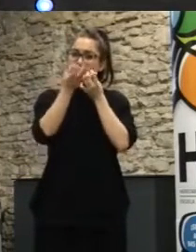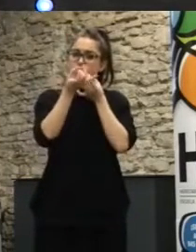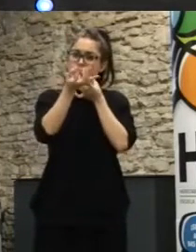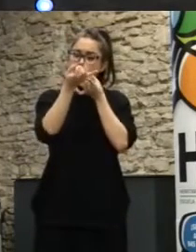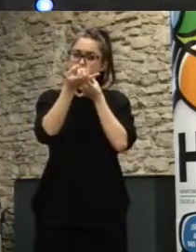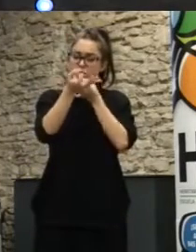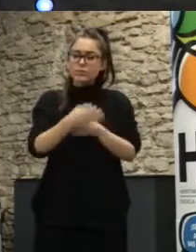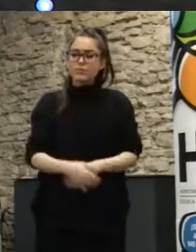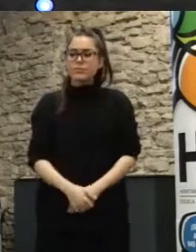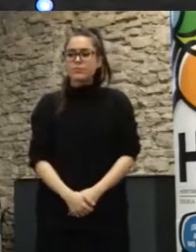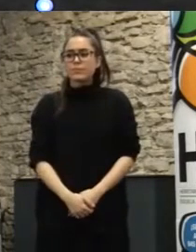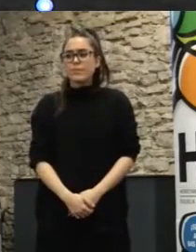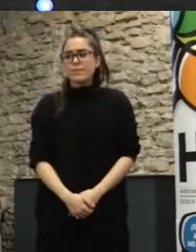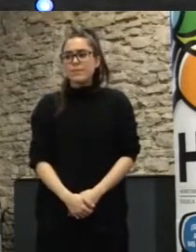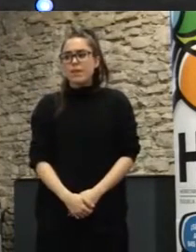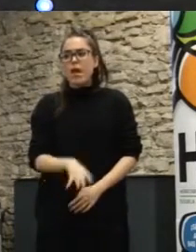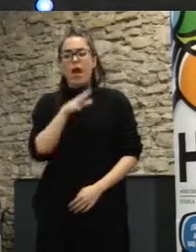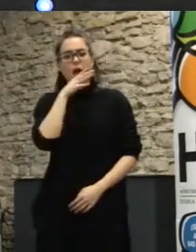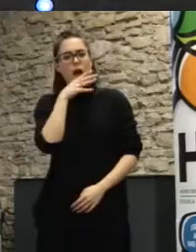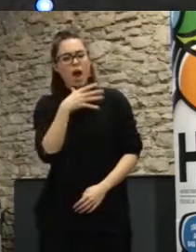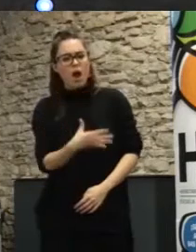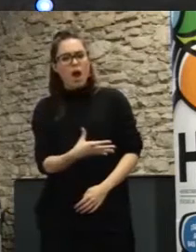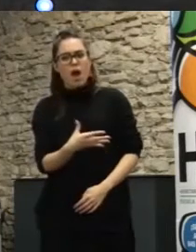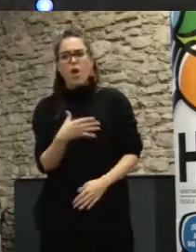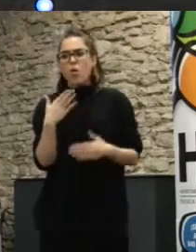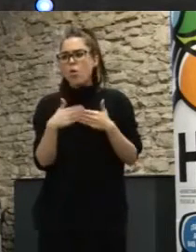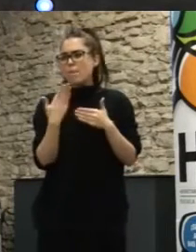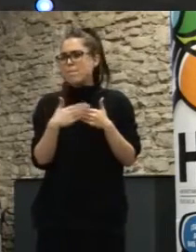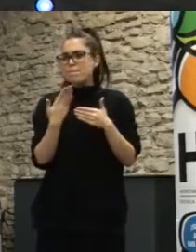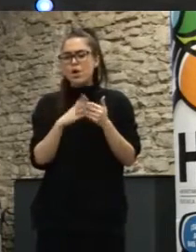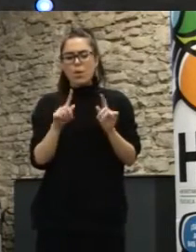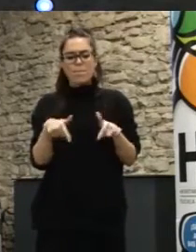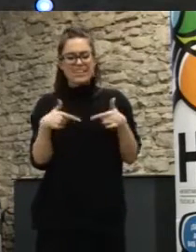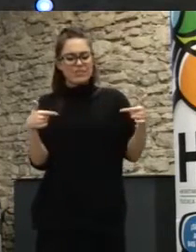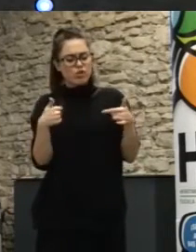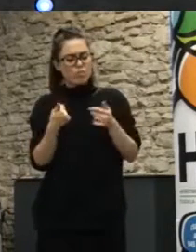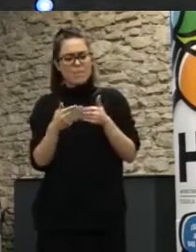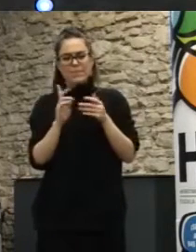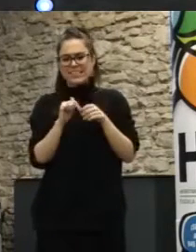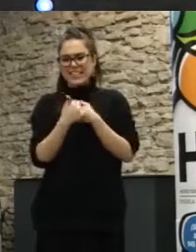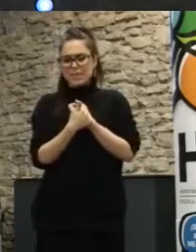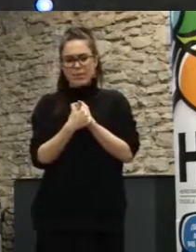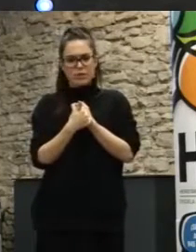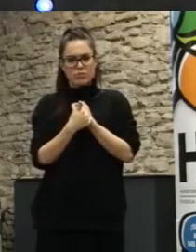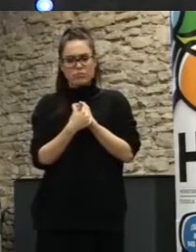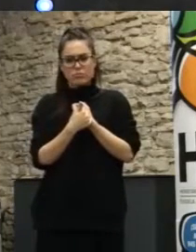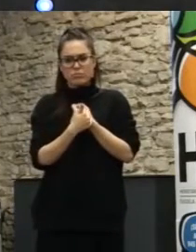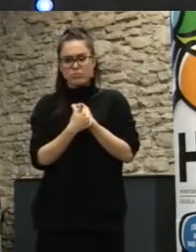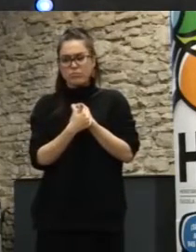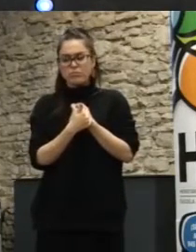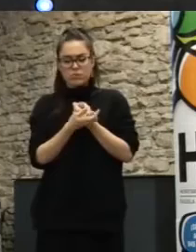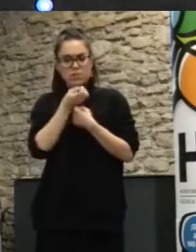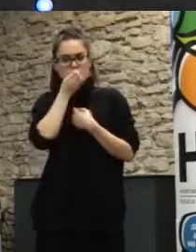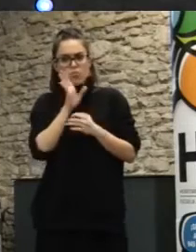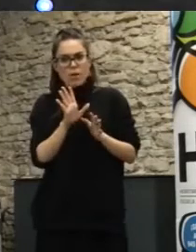Y, bueno, ahora que está tan de moda el tener una propia plataforma de participación, por ejemplo, que está muy